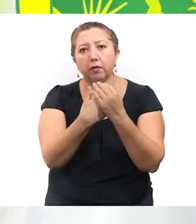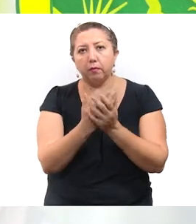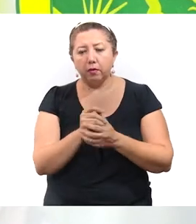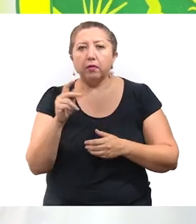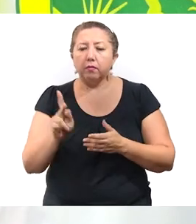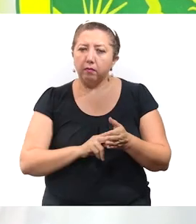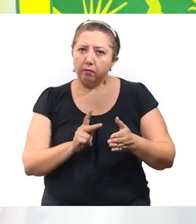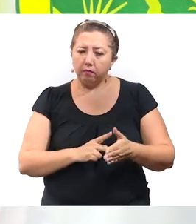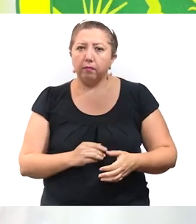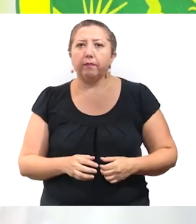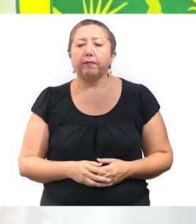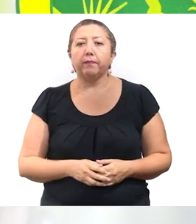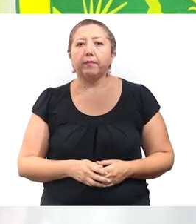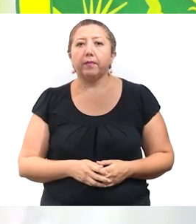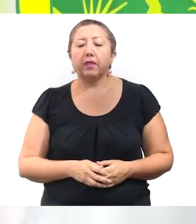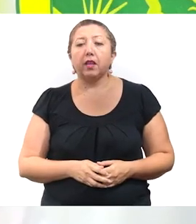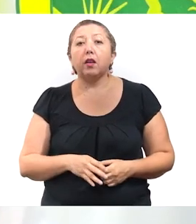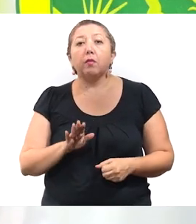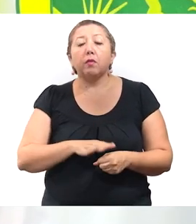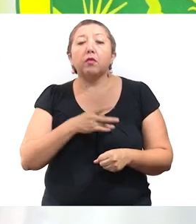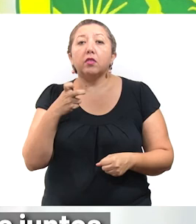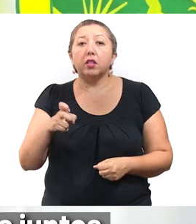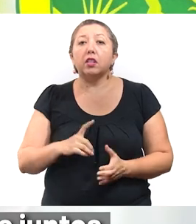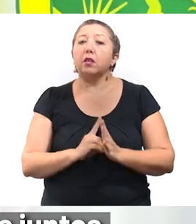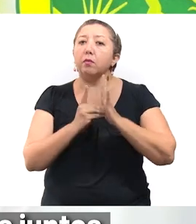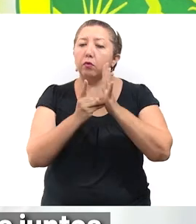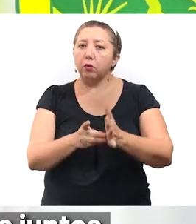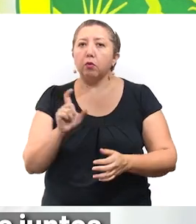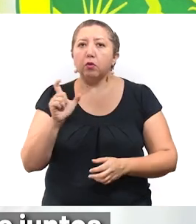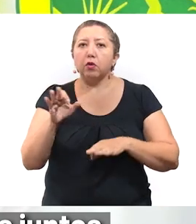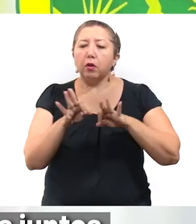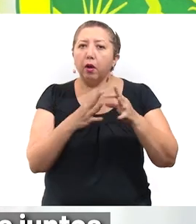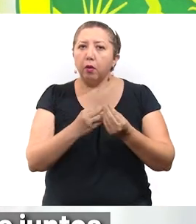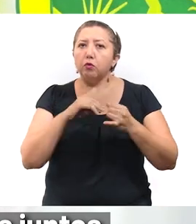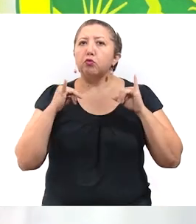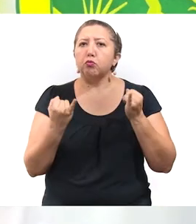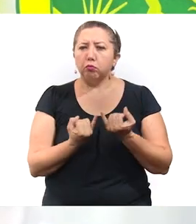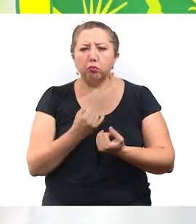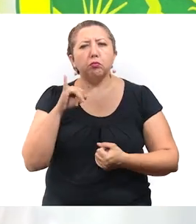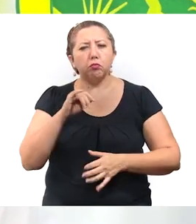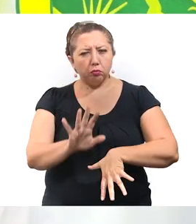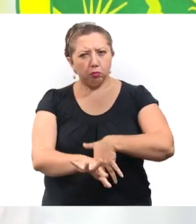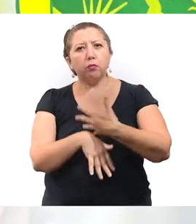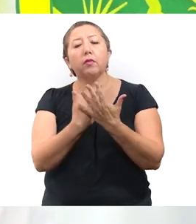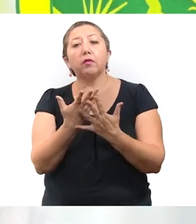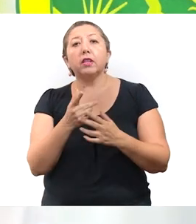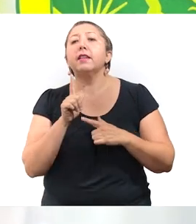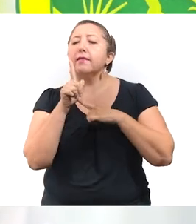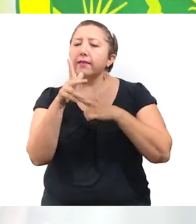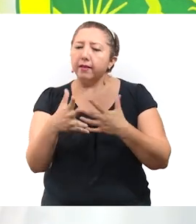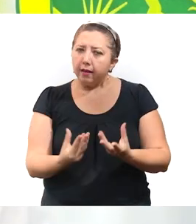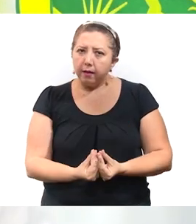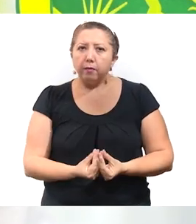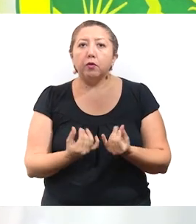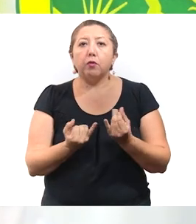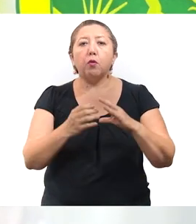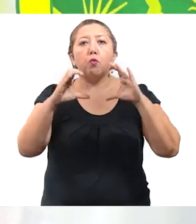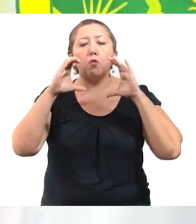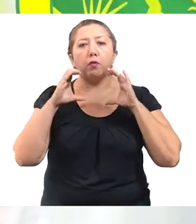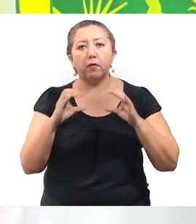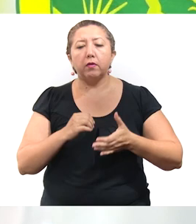lavado de manos frecuente. Ante la adversidad, hemos demostrado que cuando trabajamos juntos salimos adelante. Sigamos así,